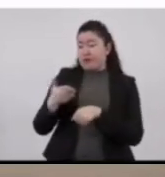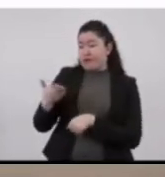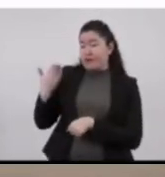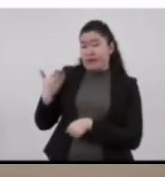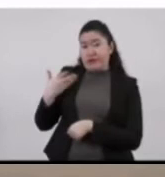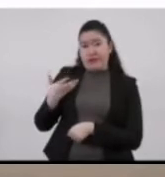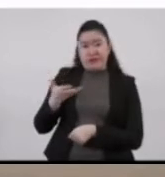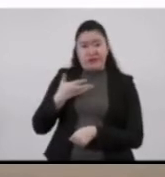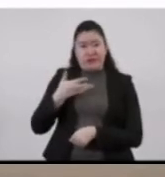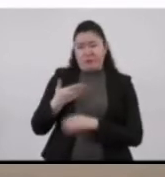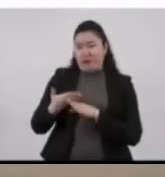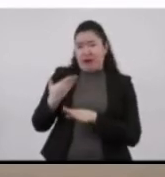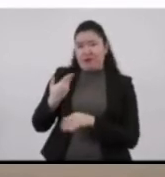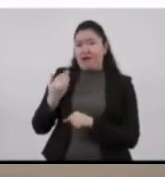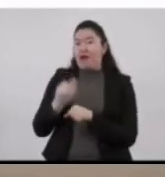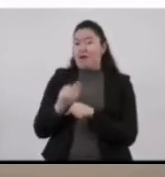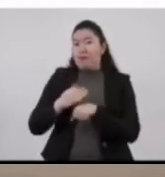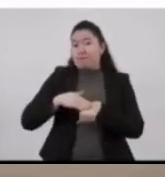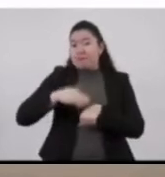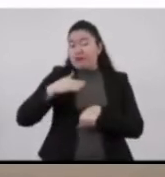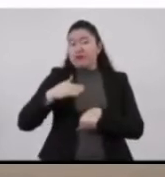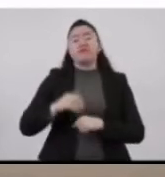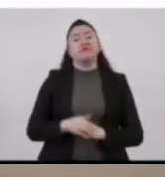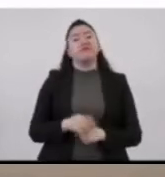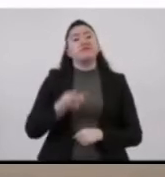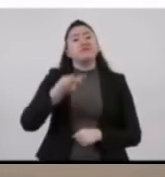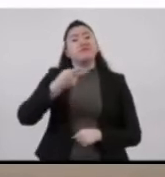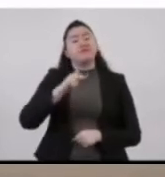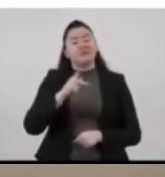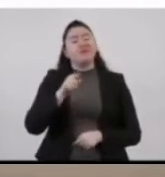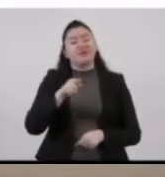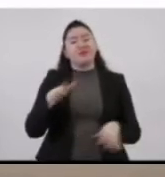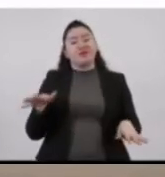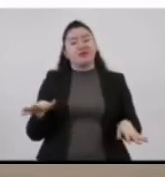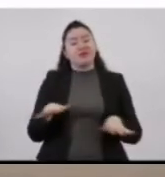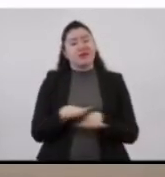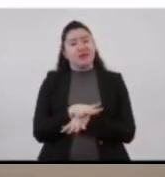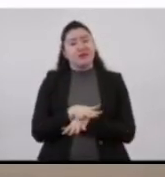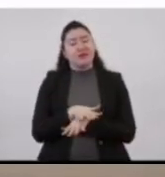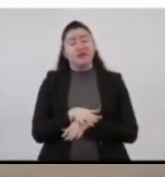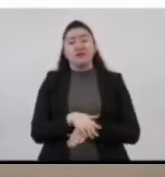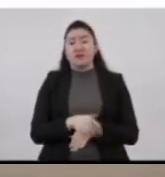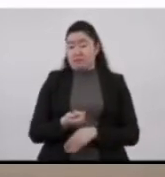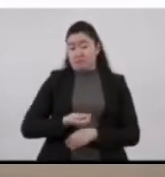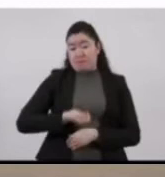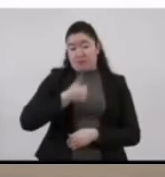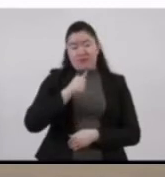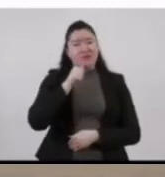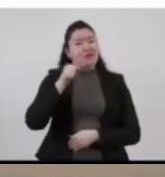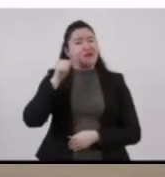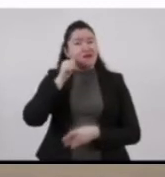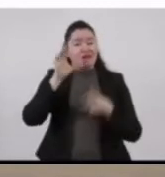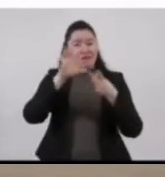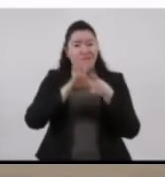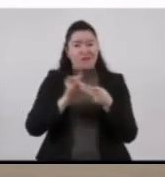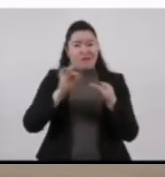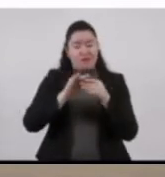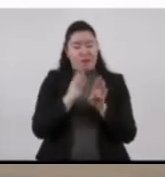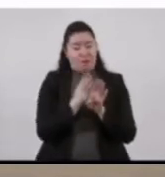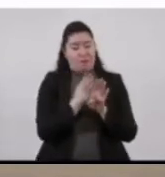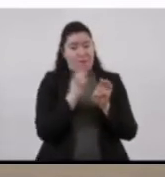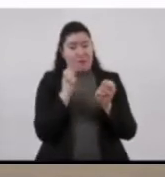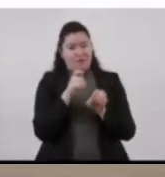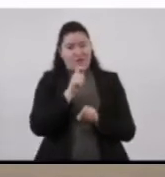que el que habíamos tenido en operación. Sin embargo, con cambios importantes. El primero es el que desde el día de ayer el director general de Metrobús